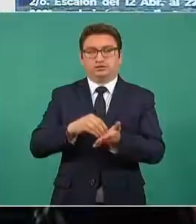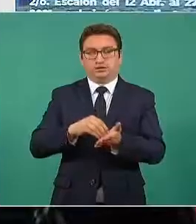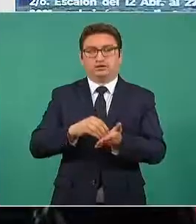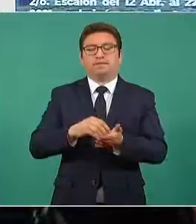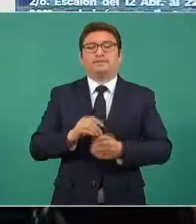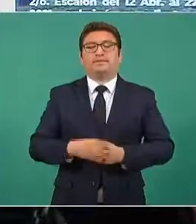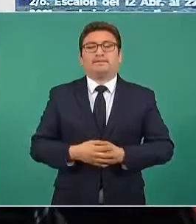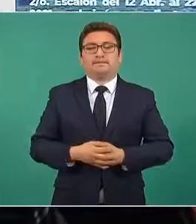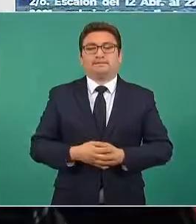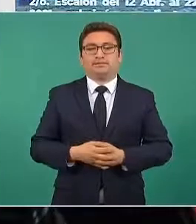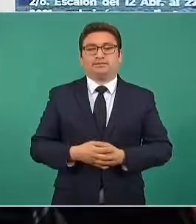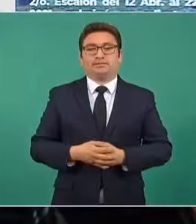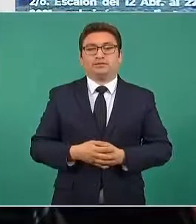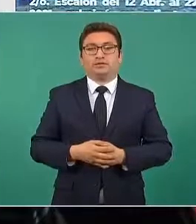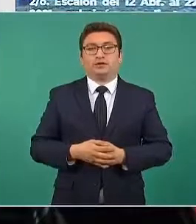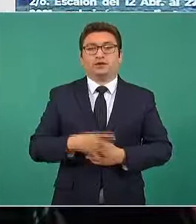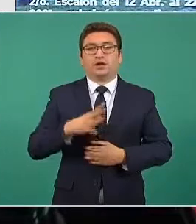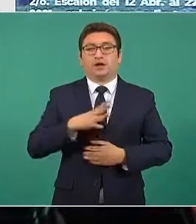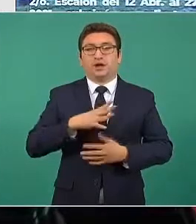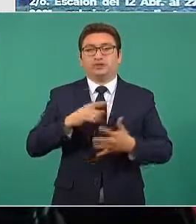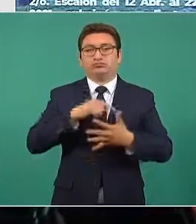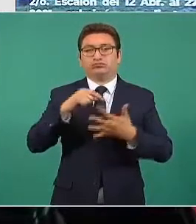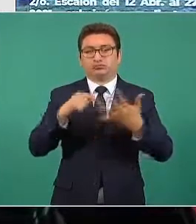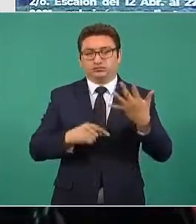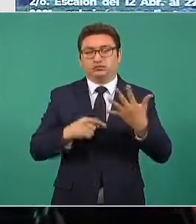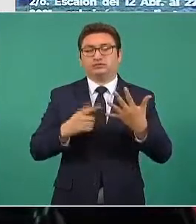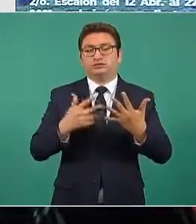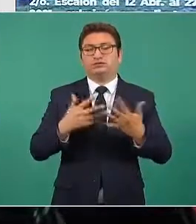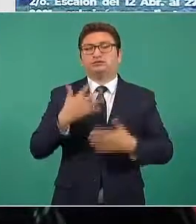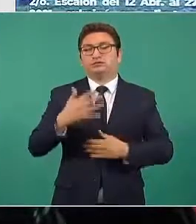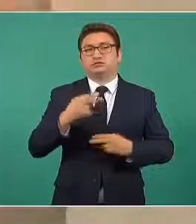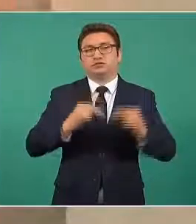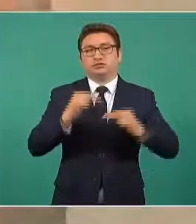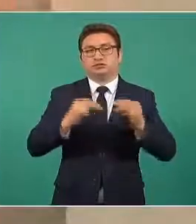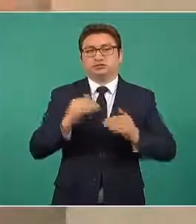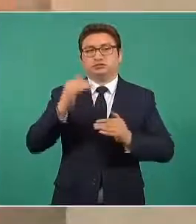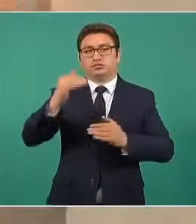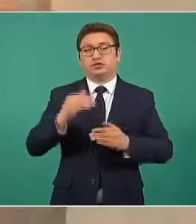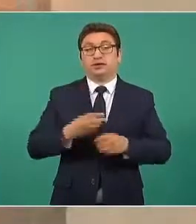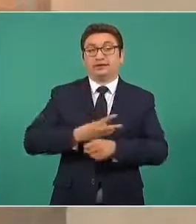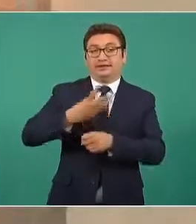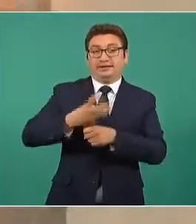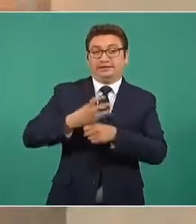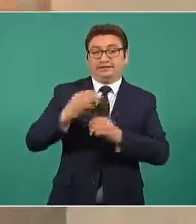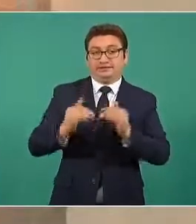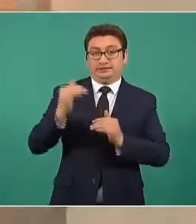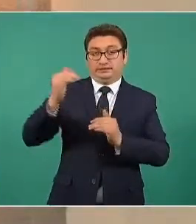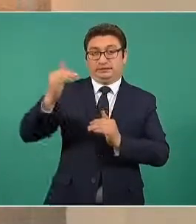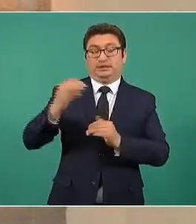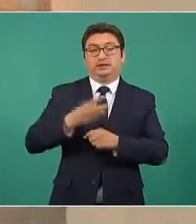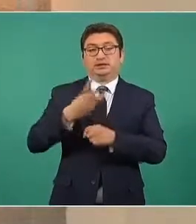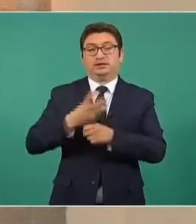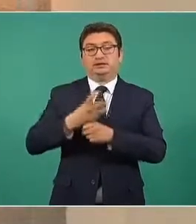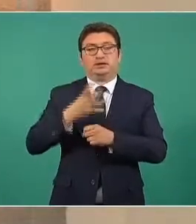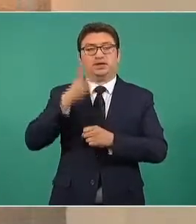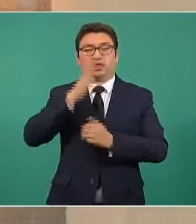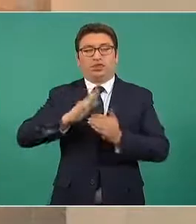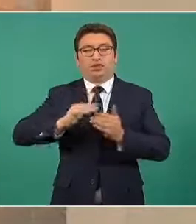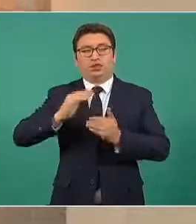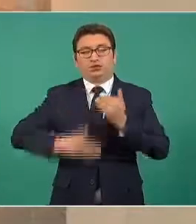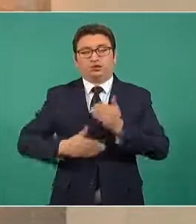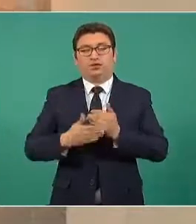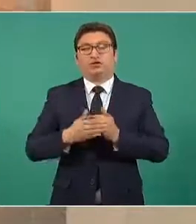distribuidos en 4 o 5 escalones. El tercer escalón está ya en su fase final,